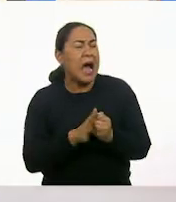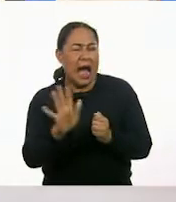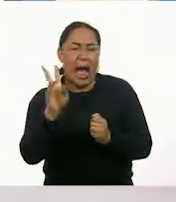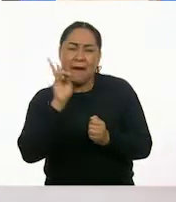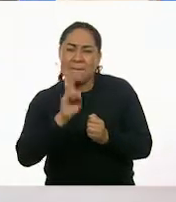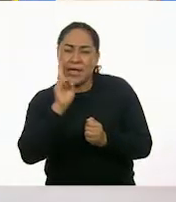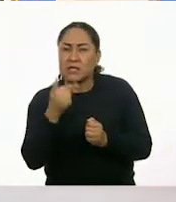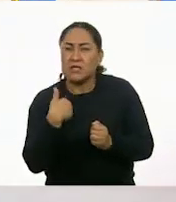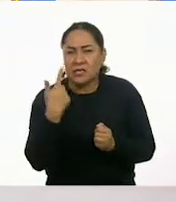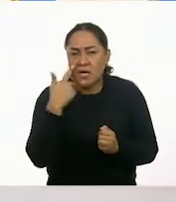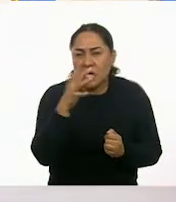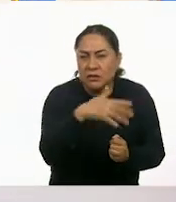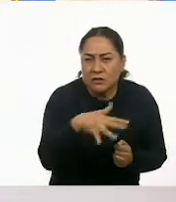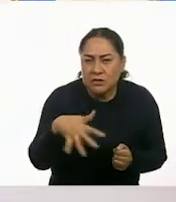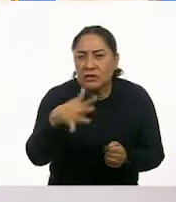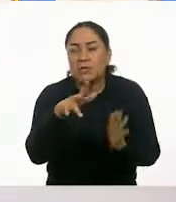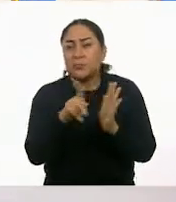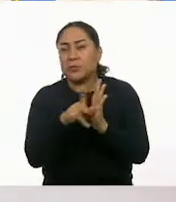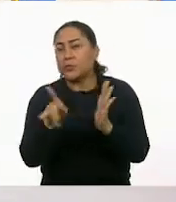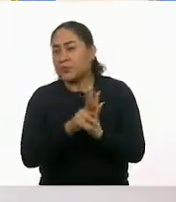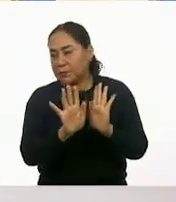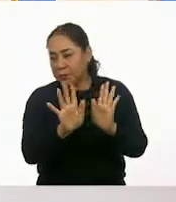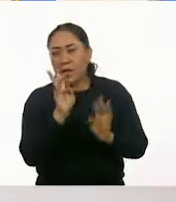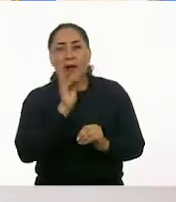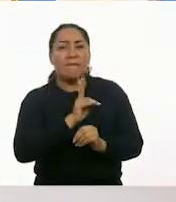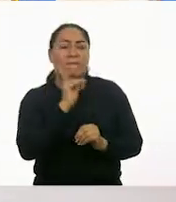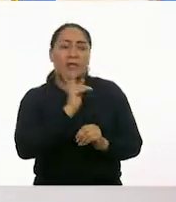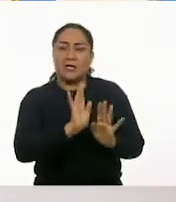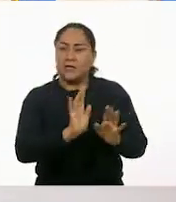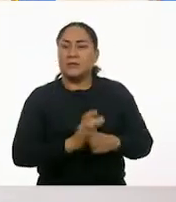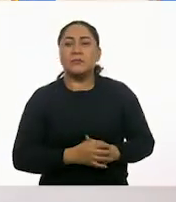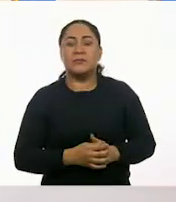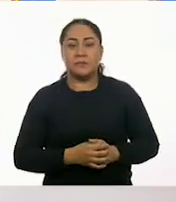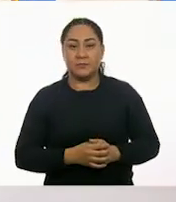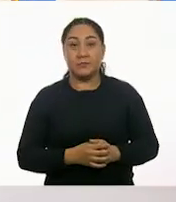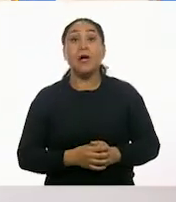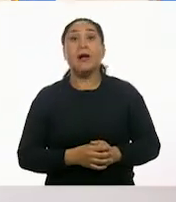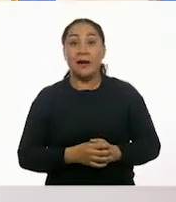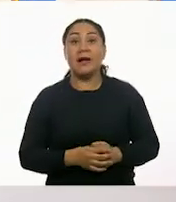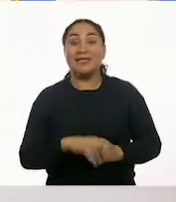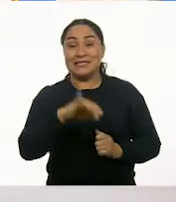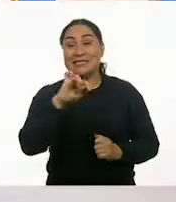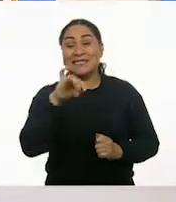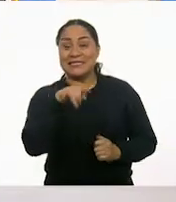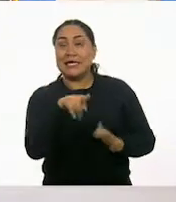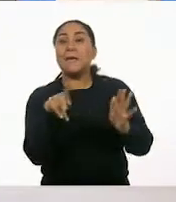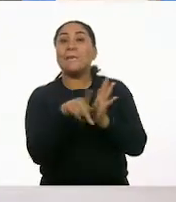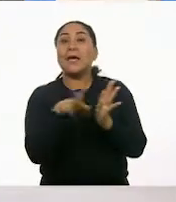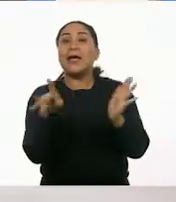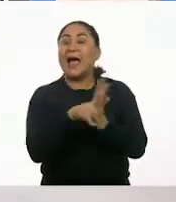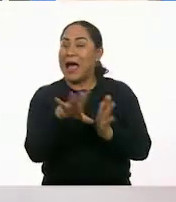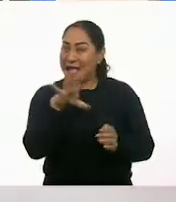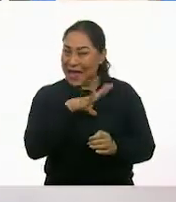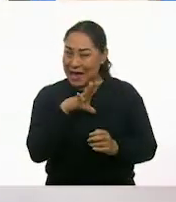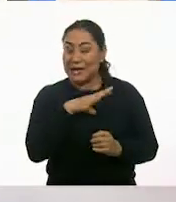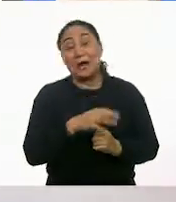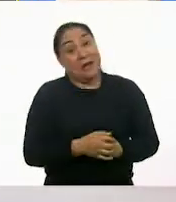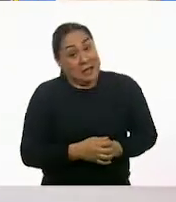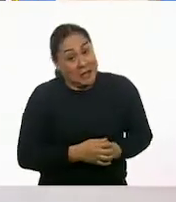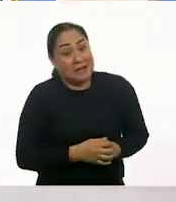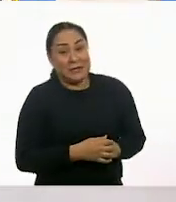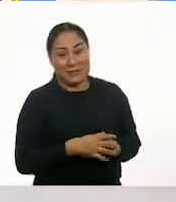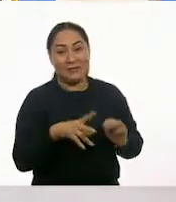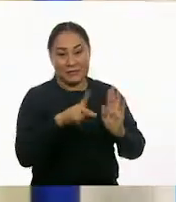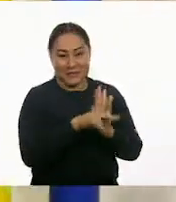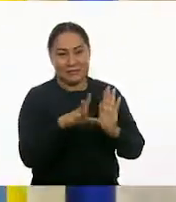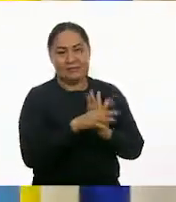algún periódico por aquí. A ver... Sí. Sí. El periódico tenemos. El periódico.